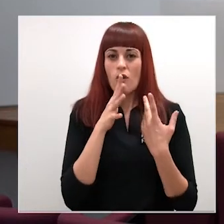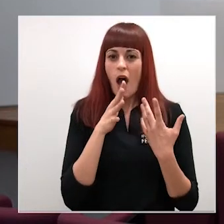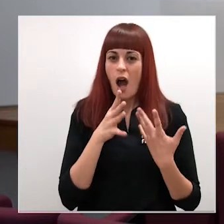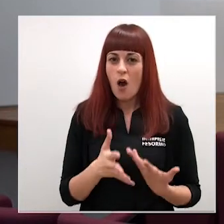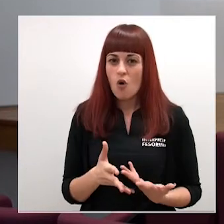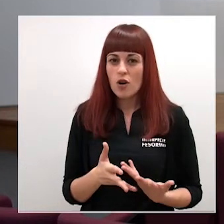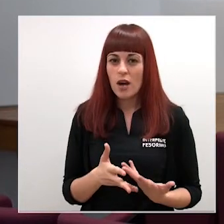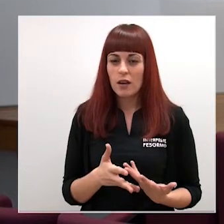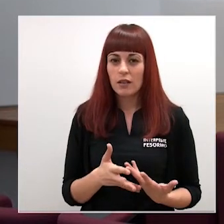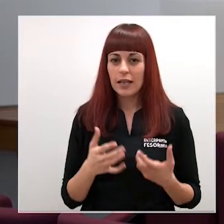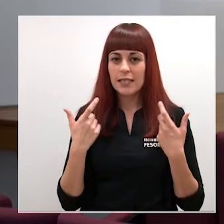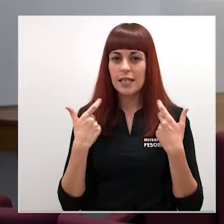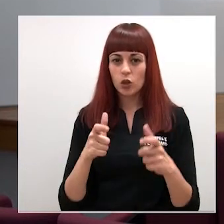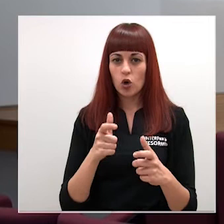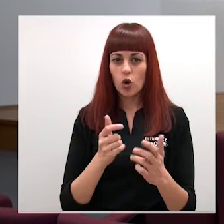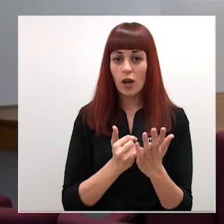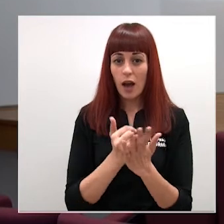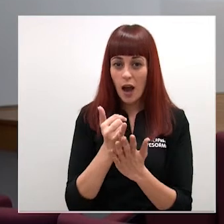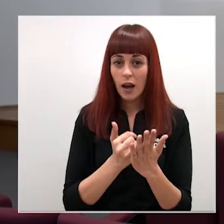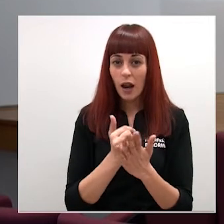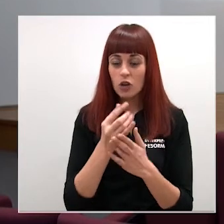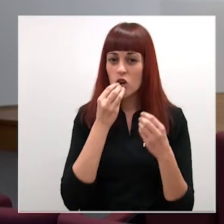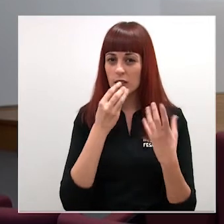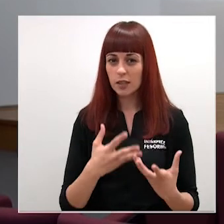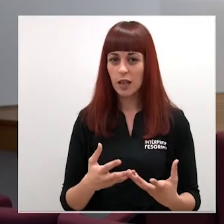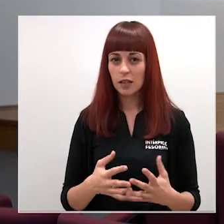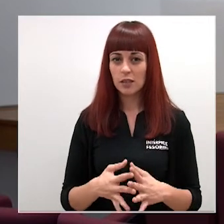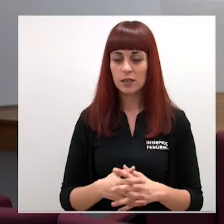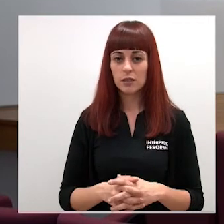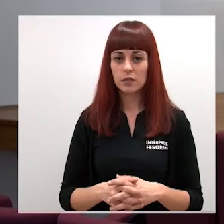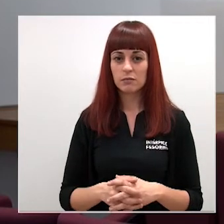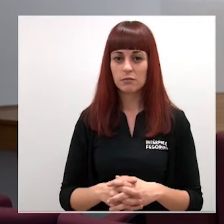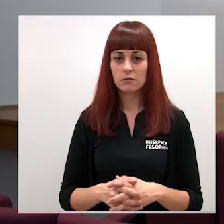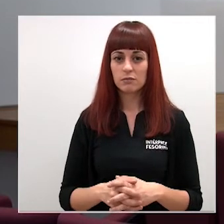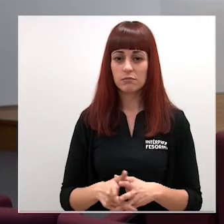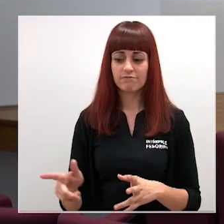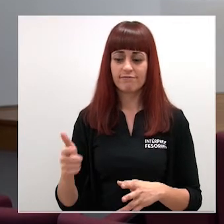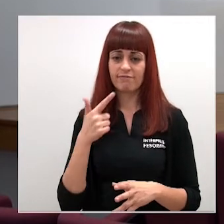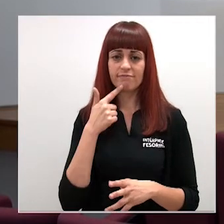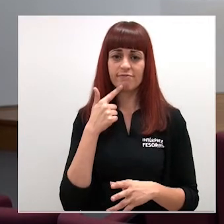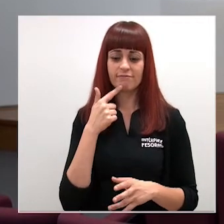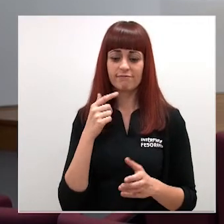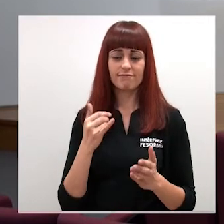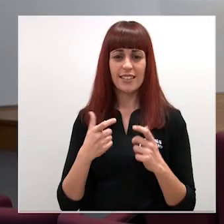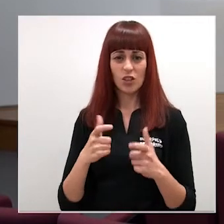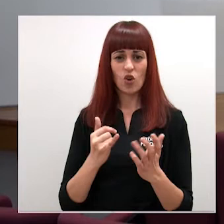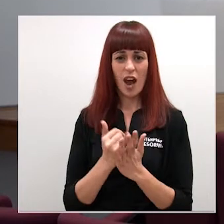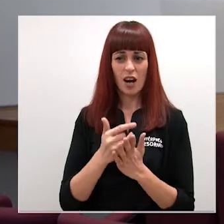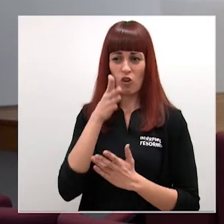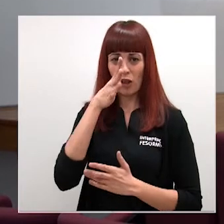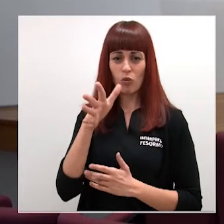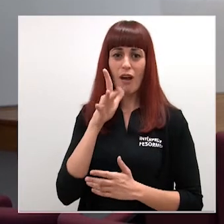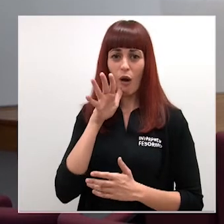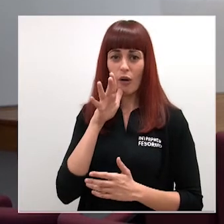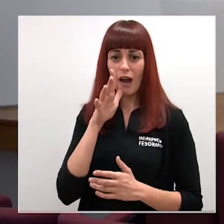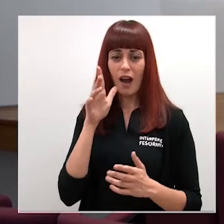el sector agrario que está bueno que ha denunciado la falta de mano de obra para la campaña de recogida que